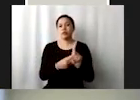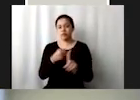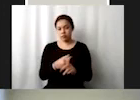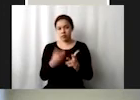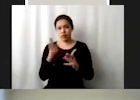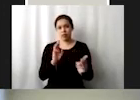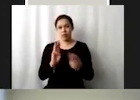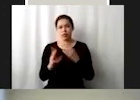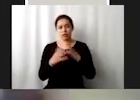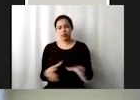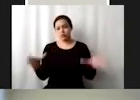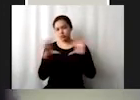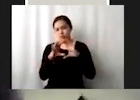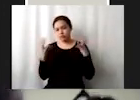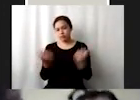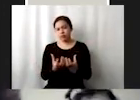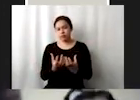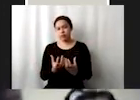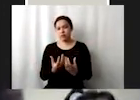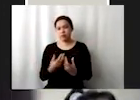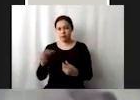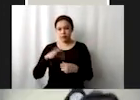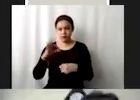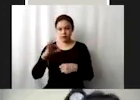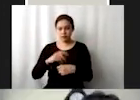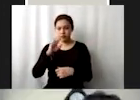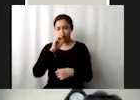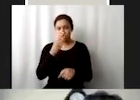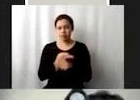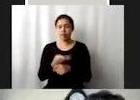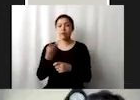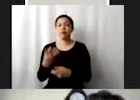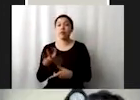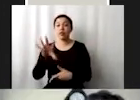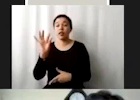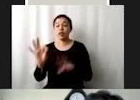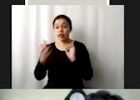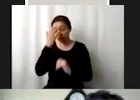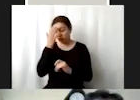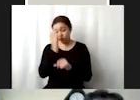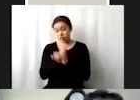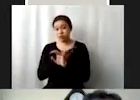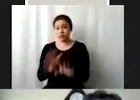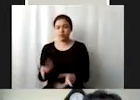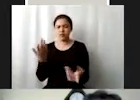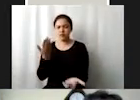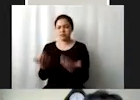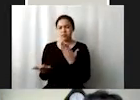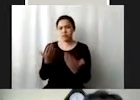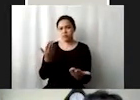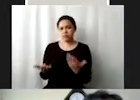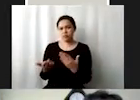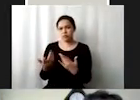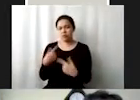en tercer lugar el voto responsable como no la acción política elegir conocer informarnos contrastar incidir políticamente